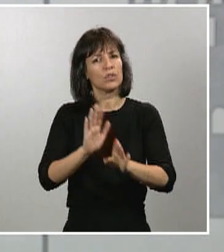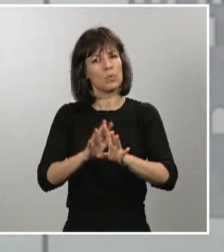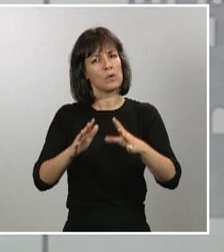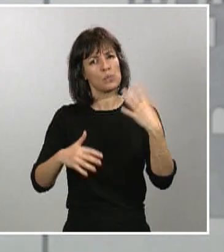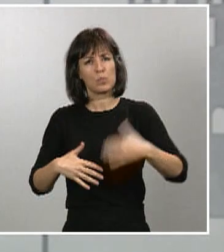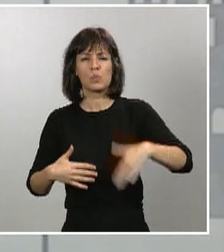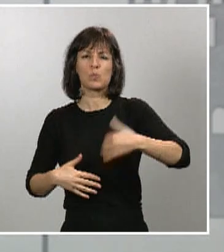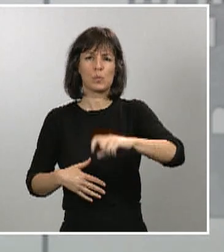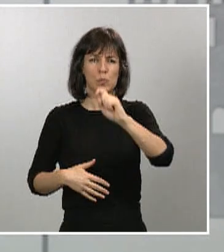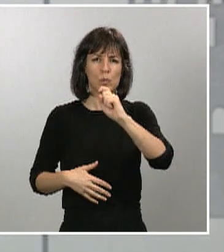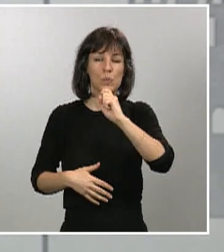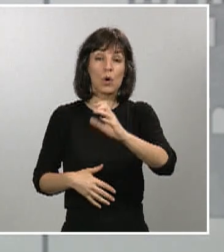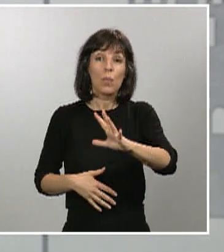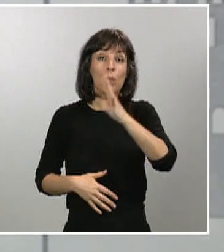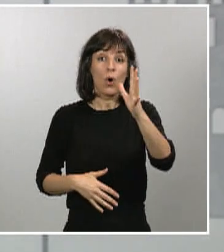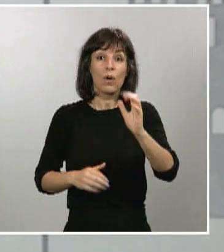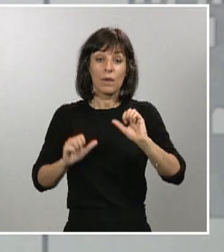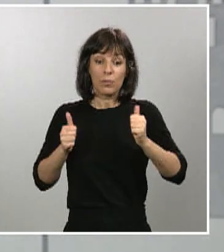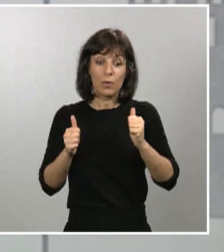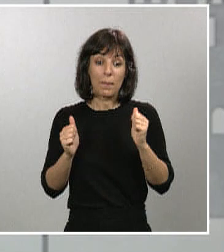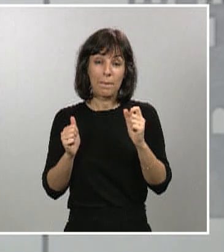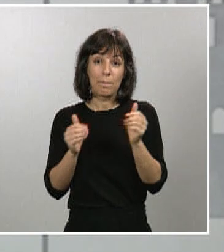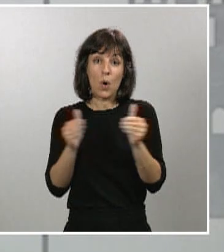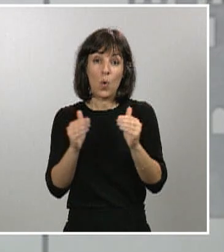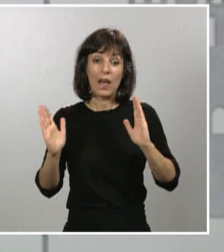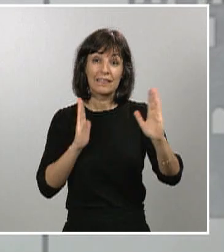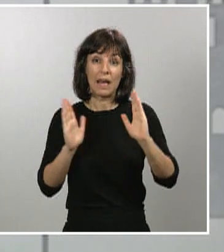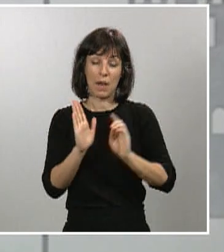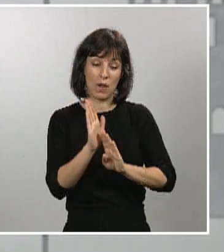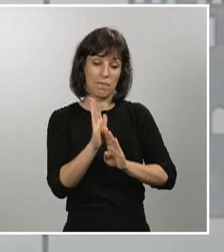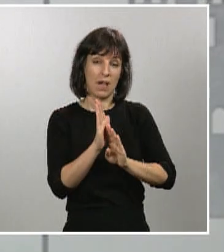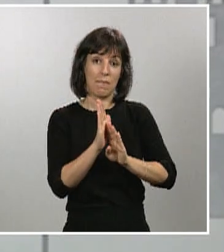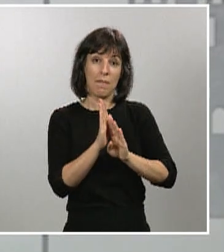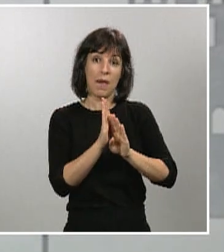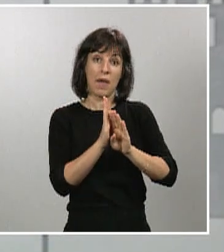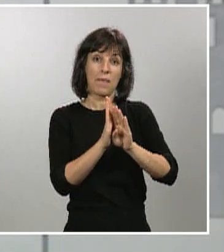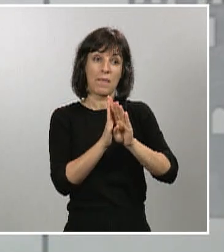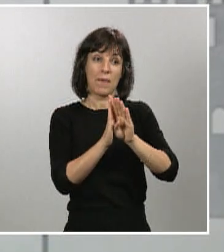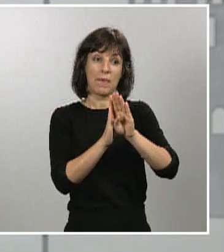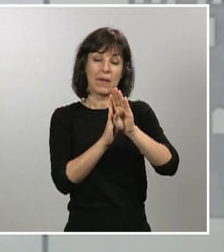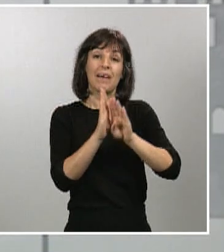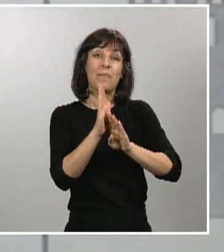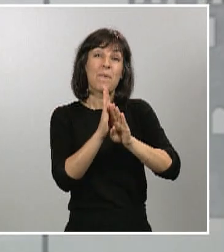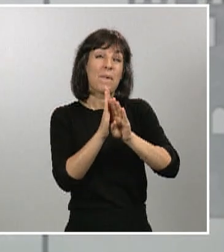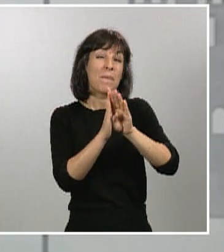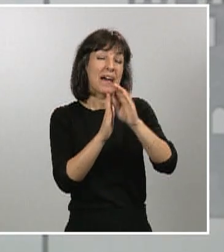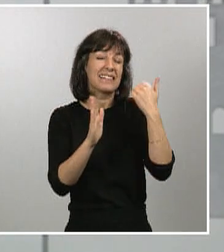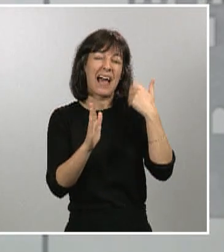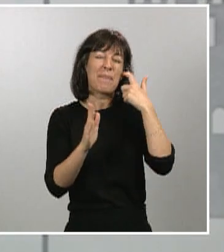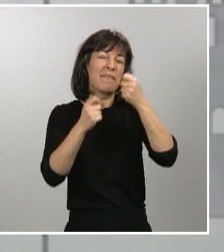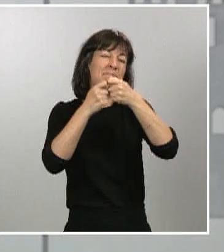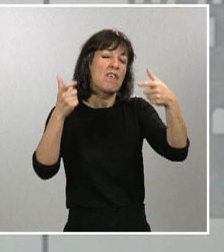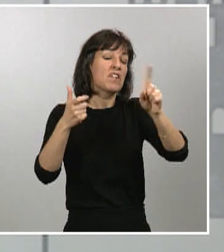primera etapa que consiste en llegar al pico. Si no estamos en él, estamos muy cerca de él, a juicio de lo que nos